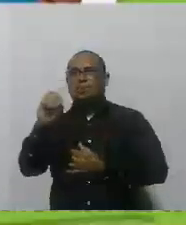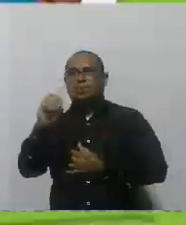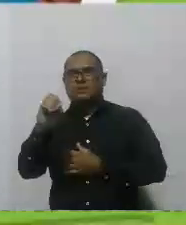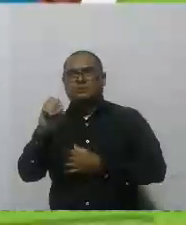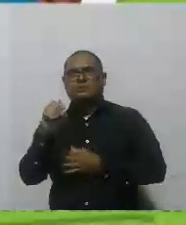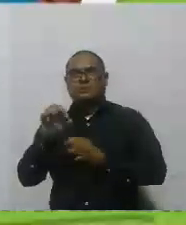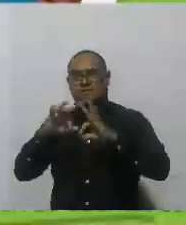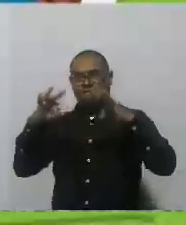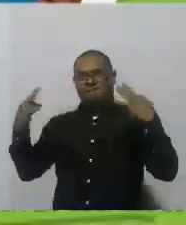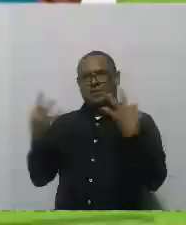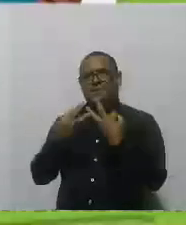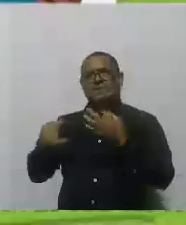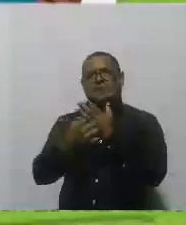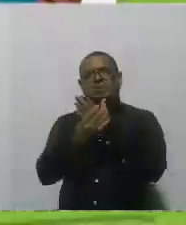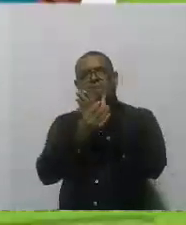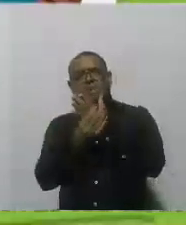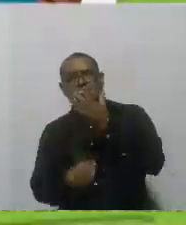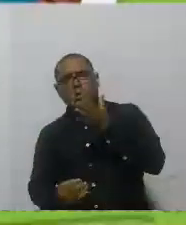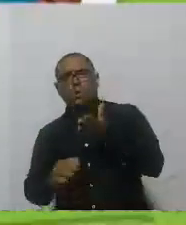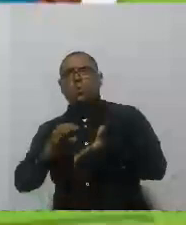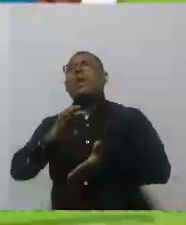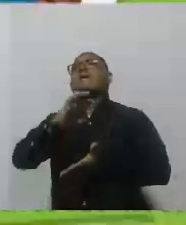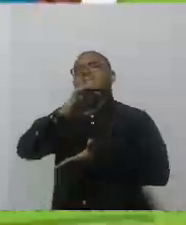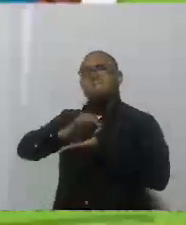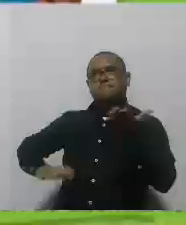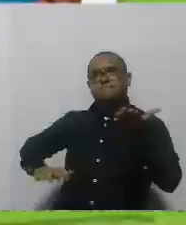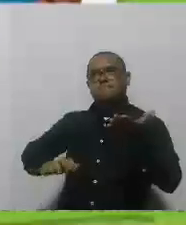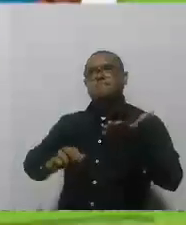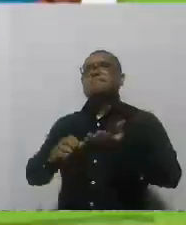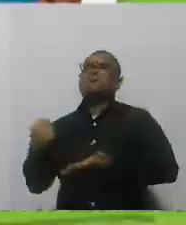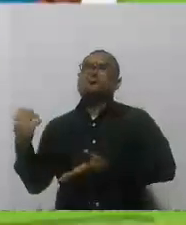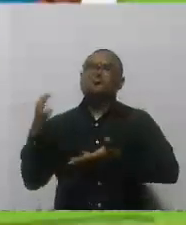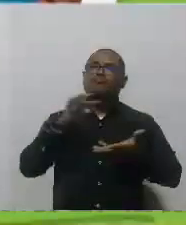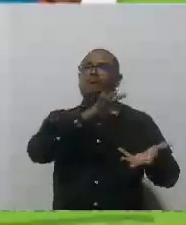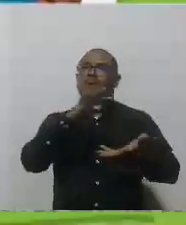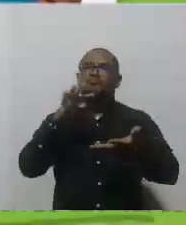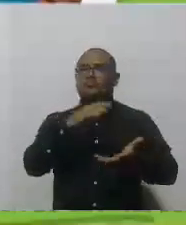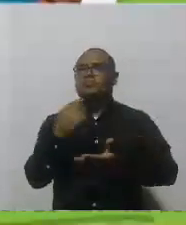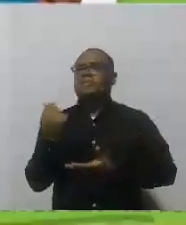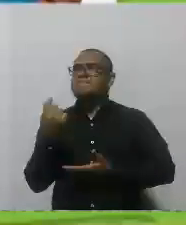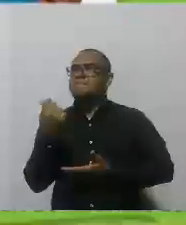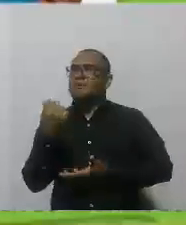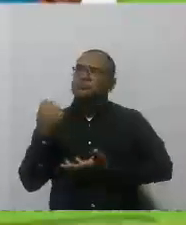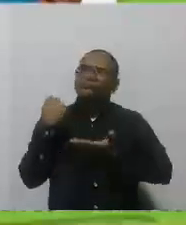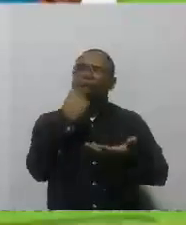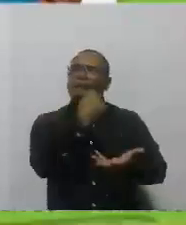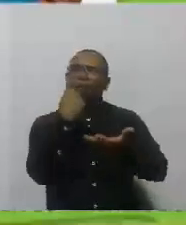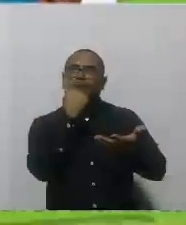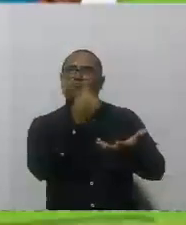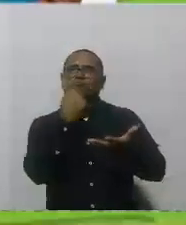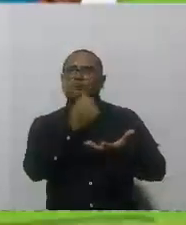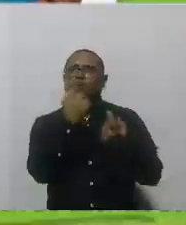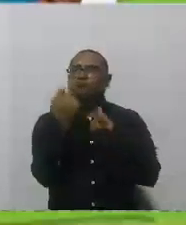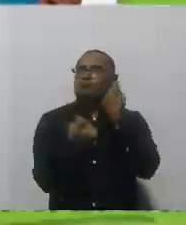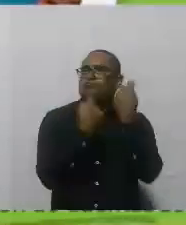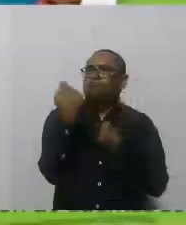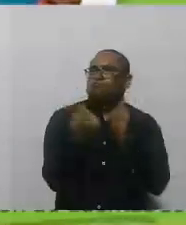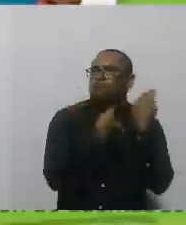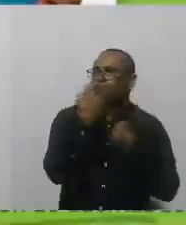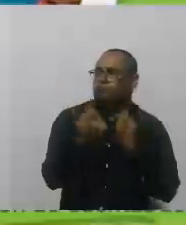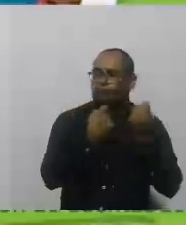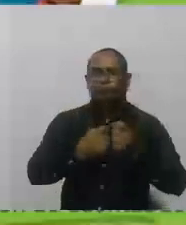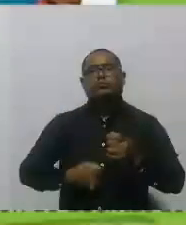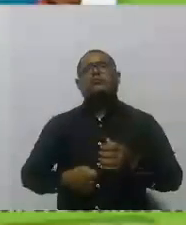en pobreza extrema a quienes se les ha entregado insumos y activos en Capital Semilla para fortalecer sus unidades productivas.